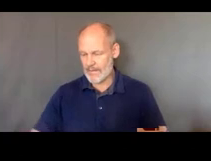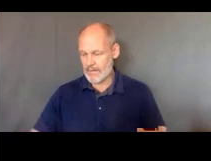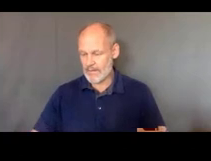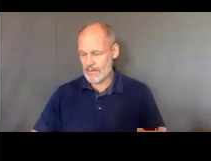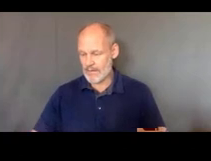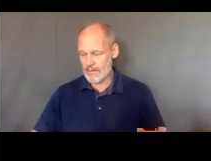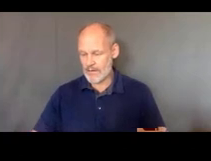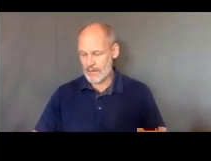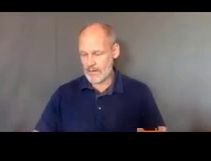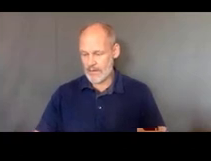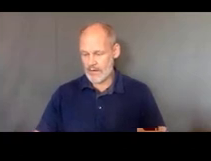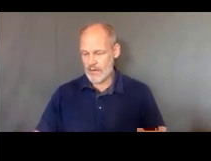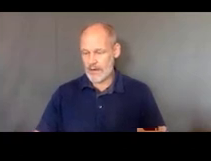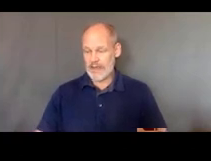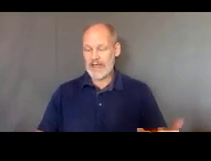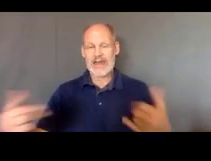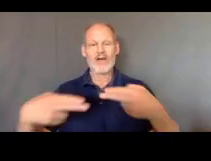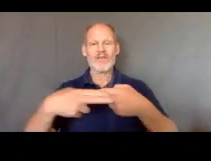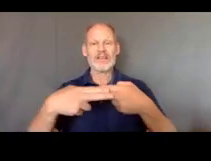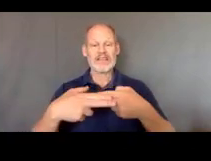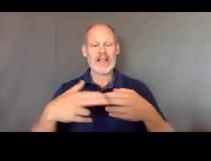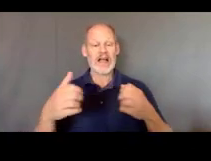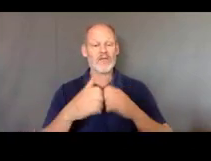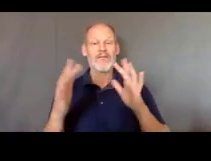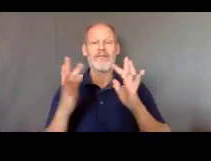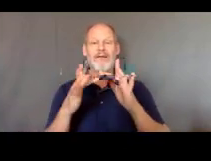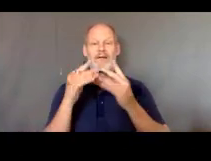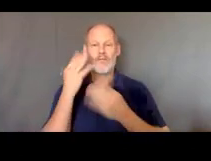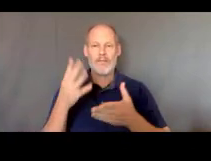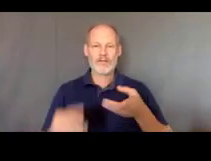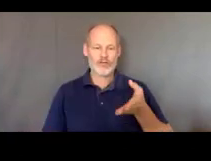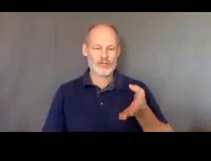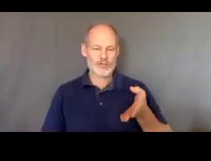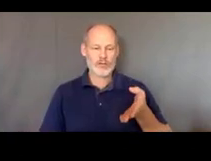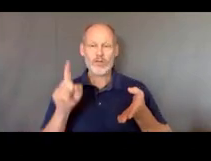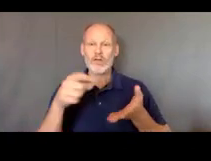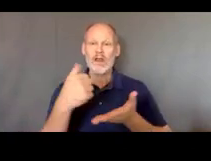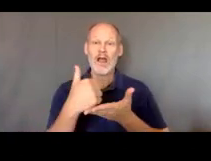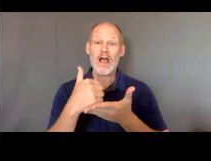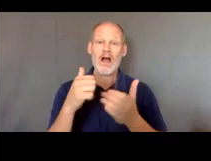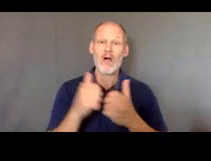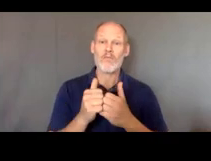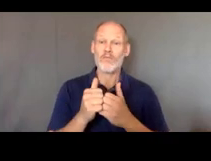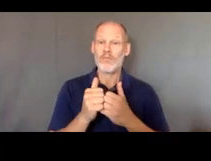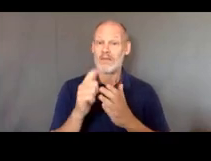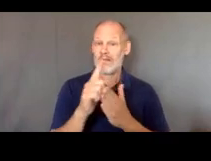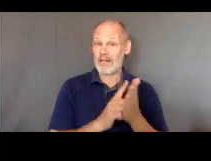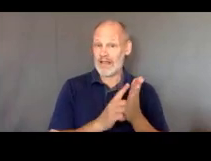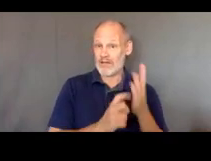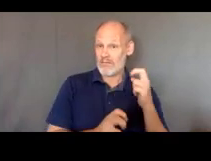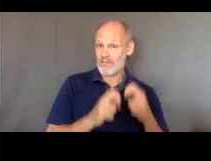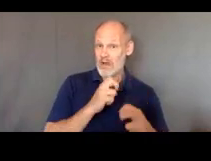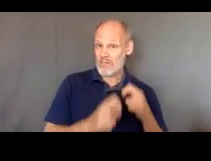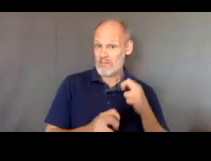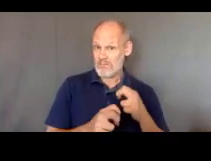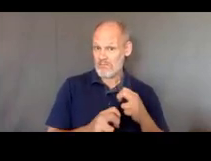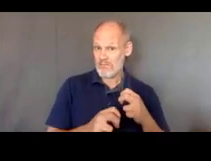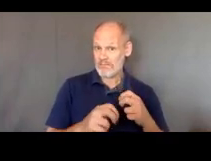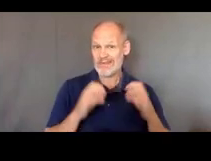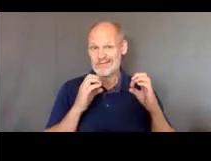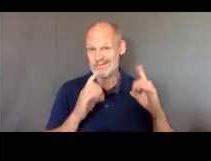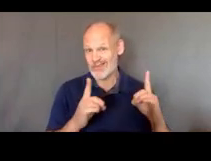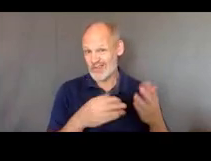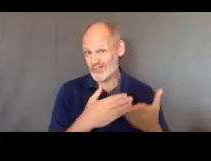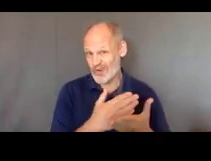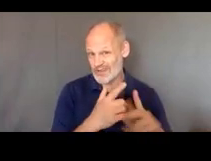darles información de contacto si necesitan con un problema ayuda con un problema civil legal como